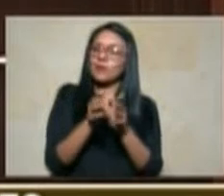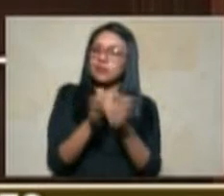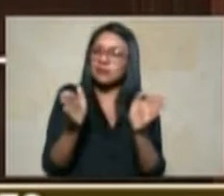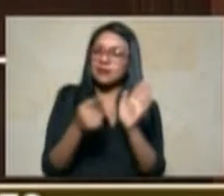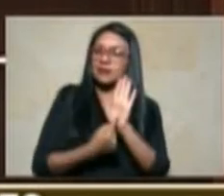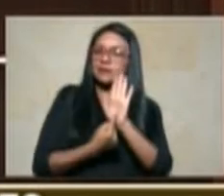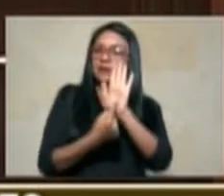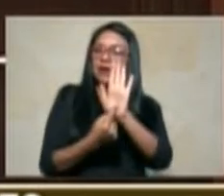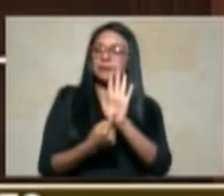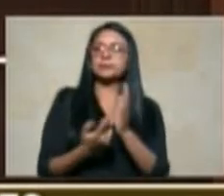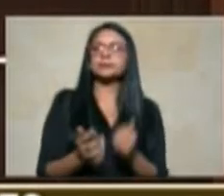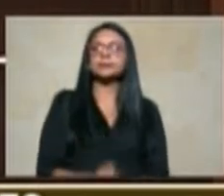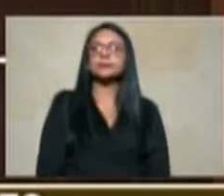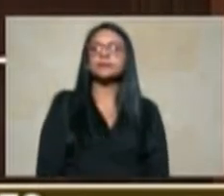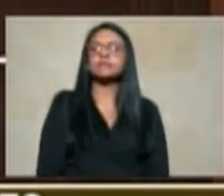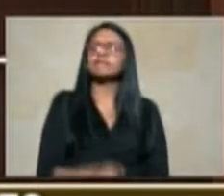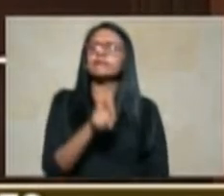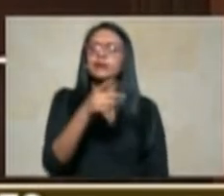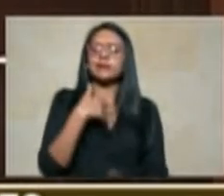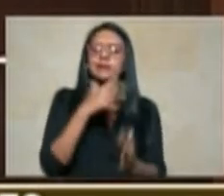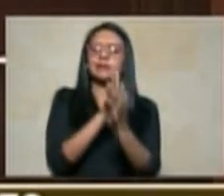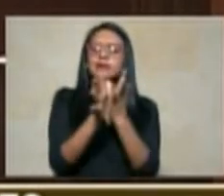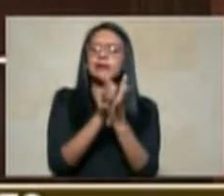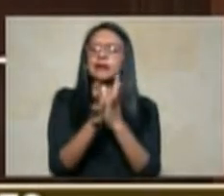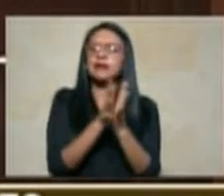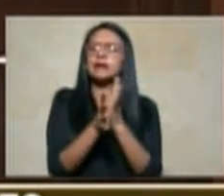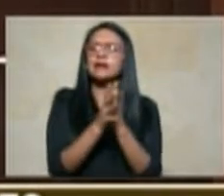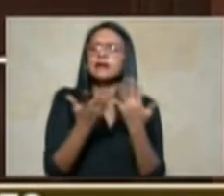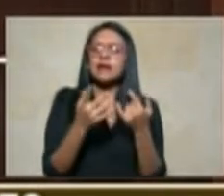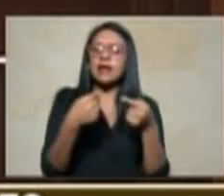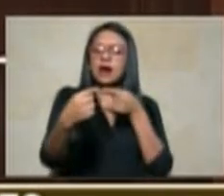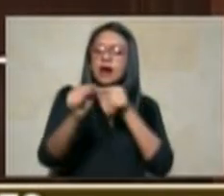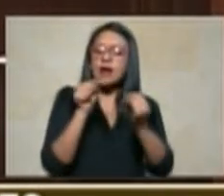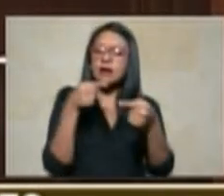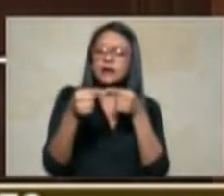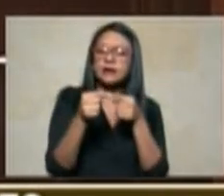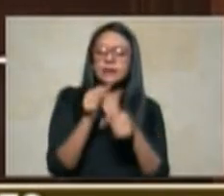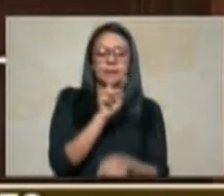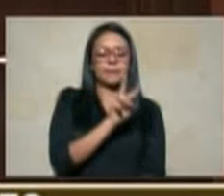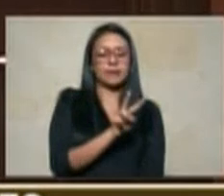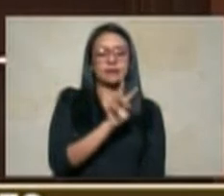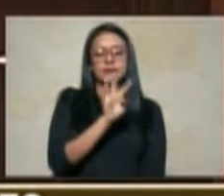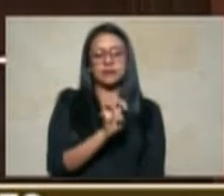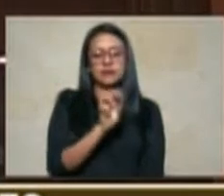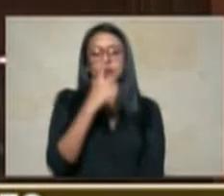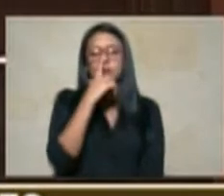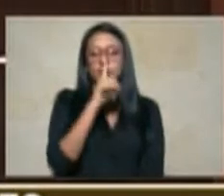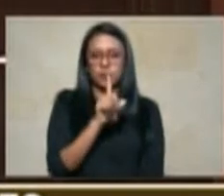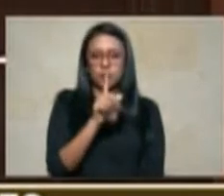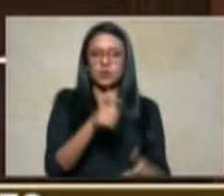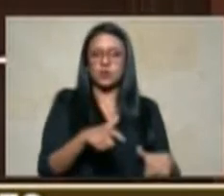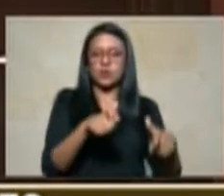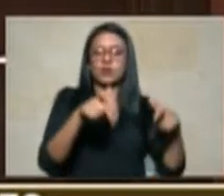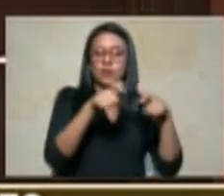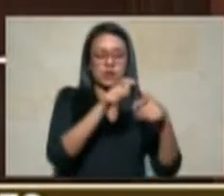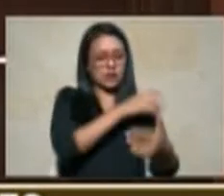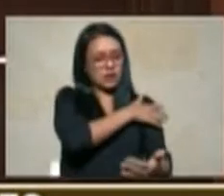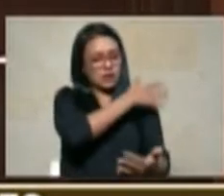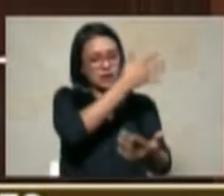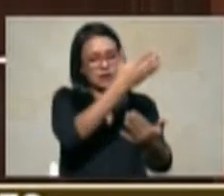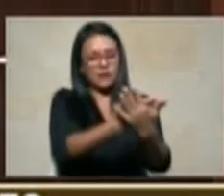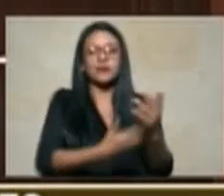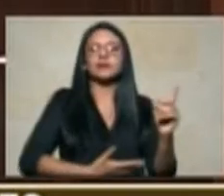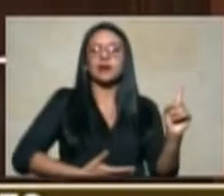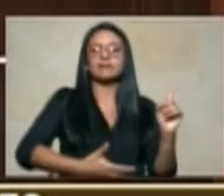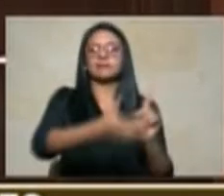ocurrió en el debate del 29 de julio en la comisión y lo que hasta el día de hoy hemos logrado evidenciar